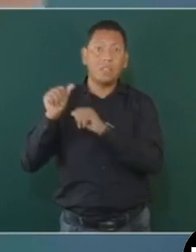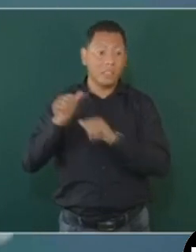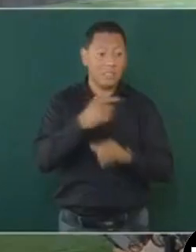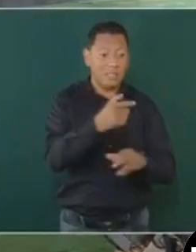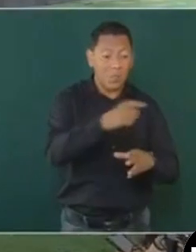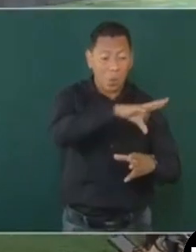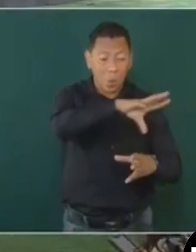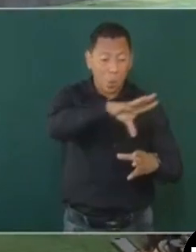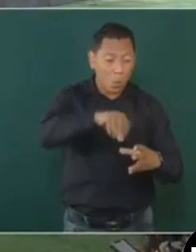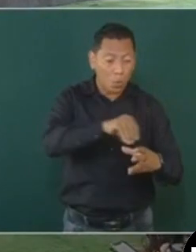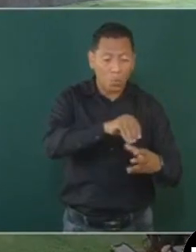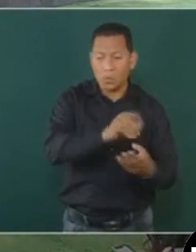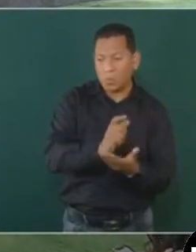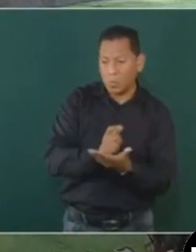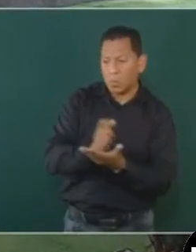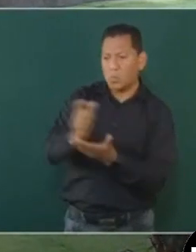millones de pesos.